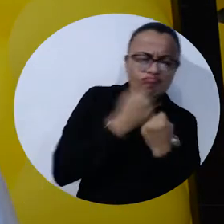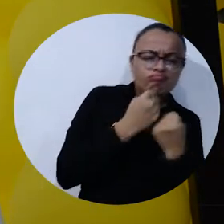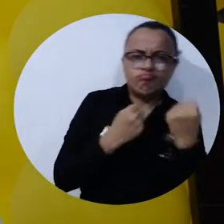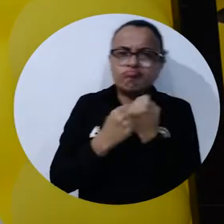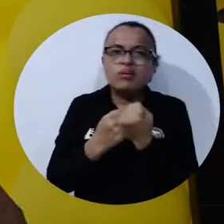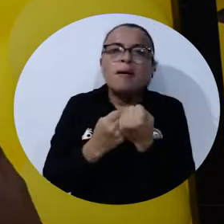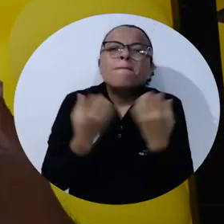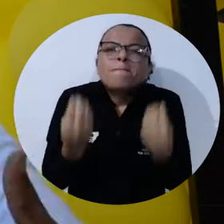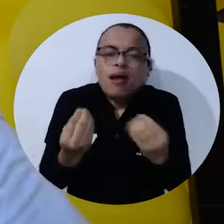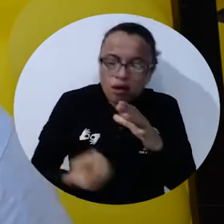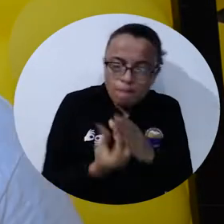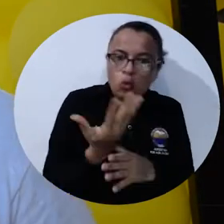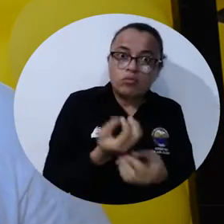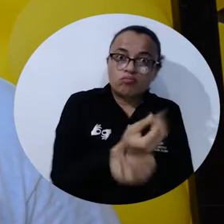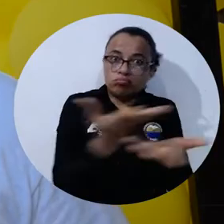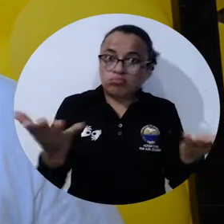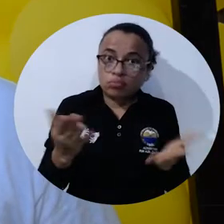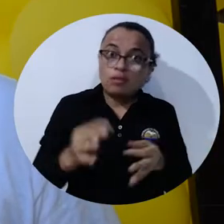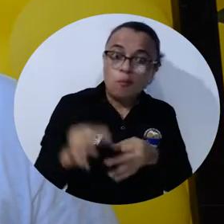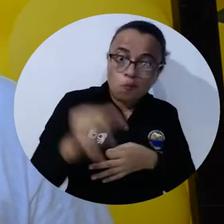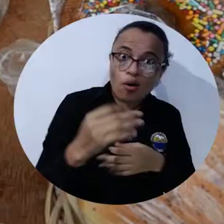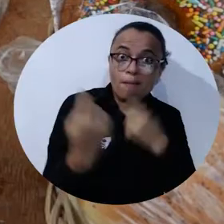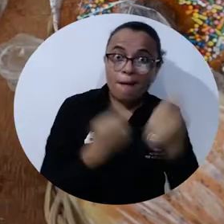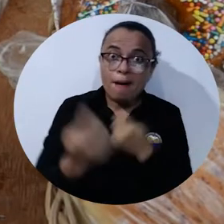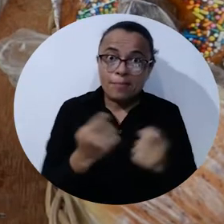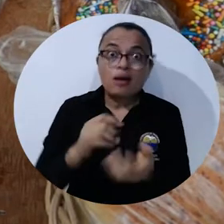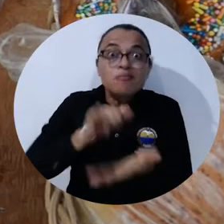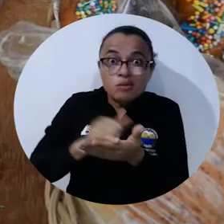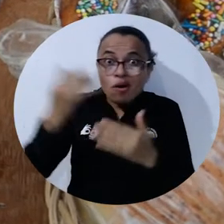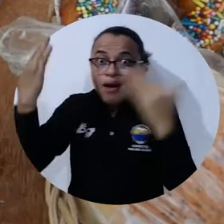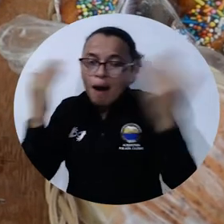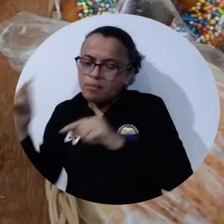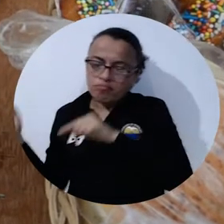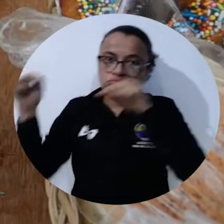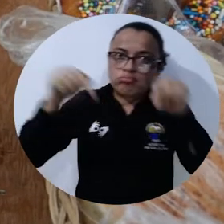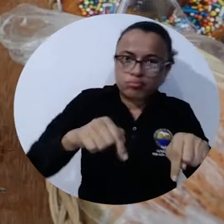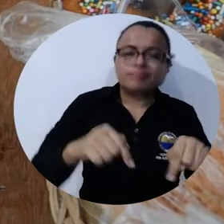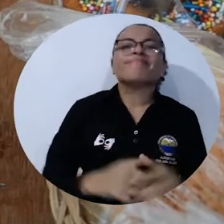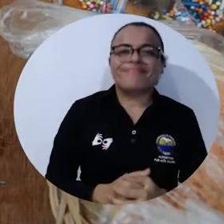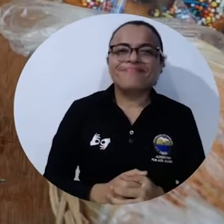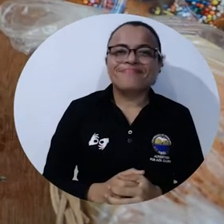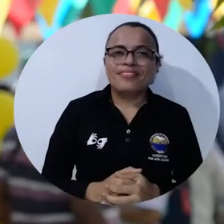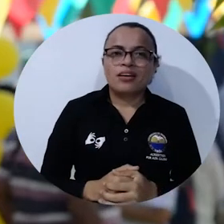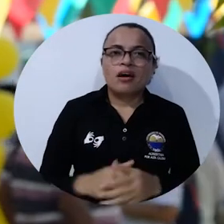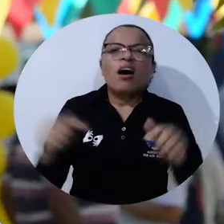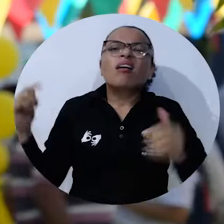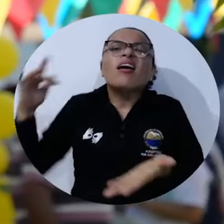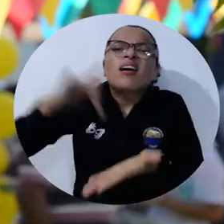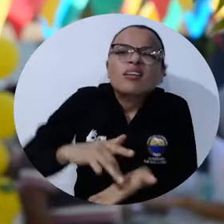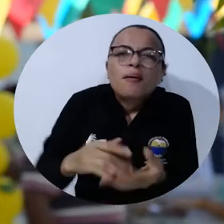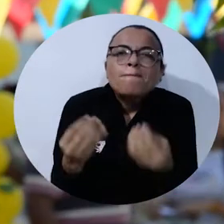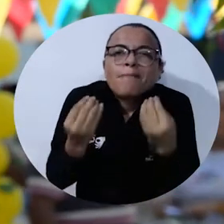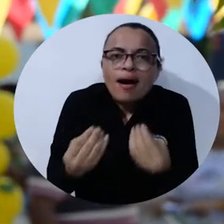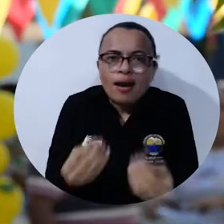luchando para que nuestros productos se vean reflejados en el pueblo, un mercado directo desde el campo hacia el pueblo. Y aquí